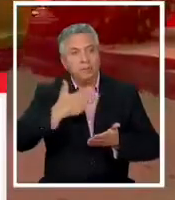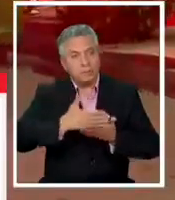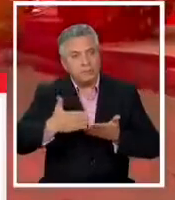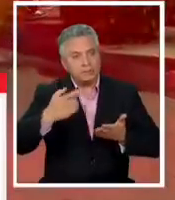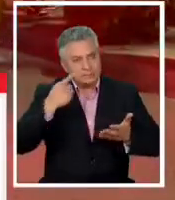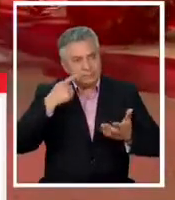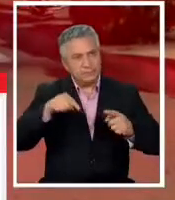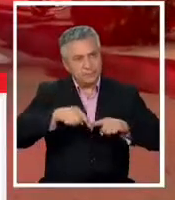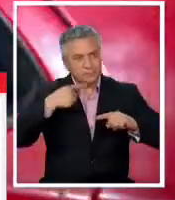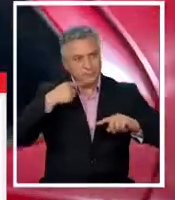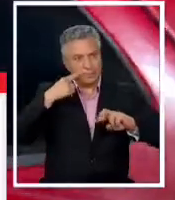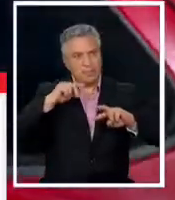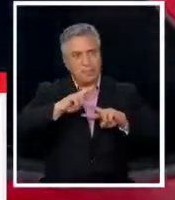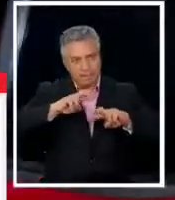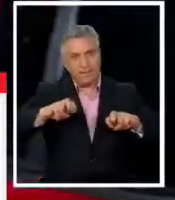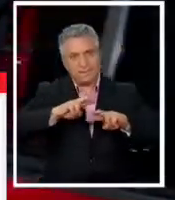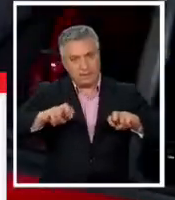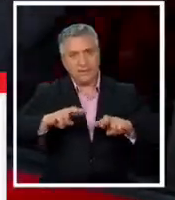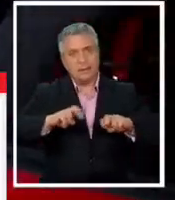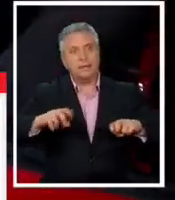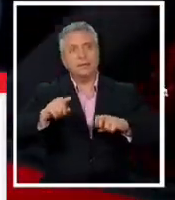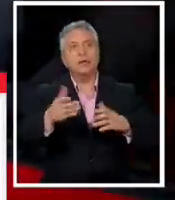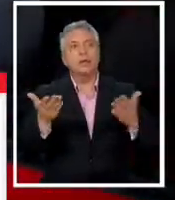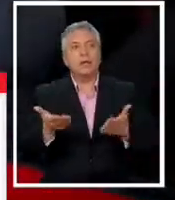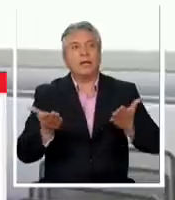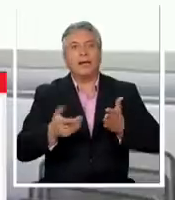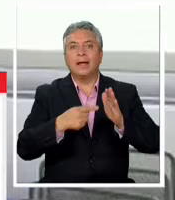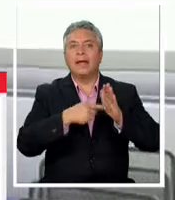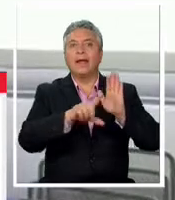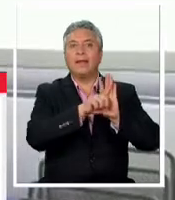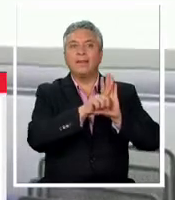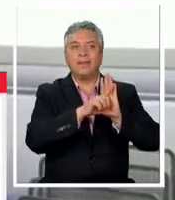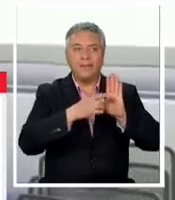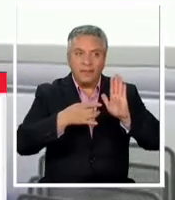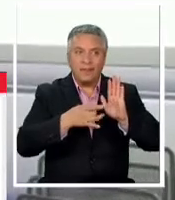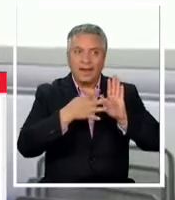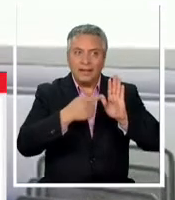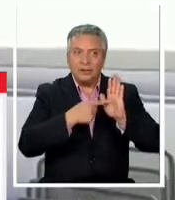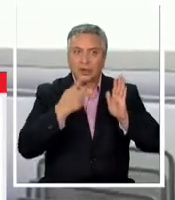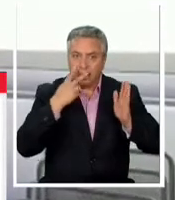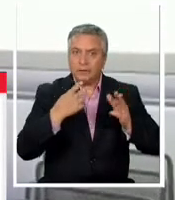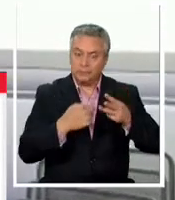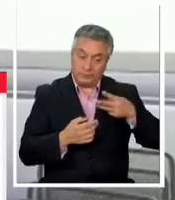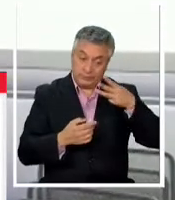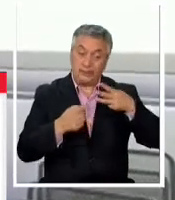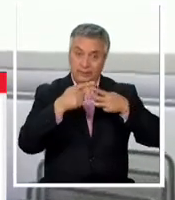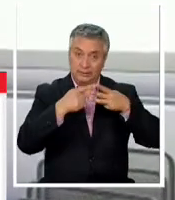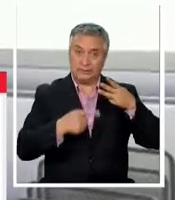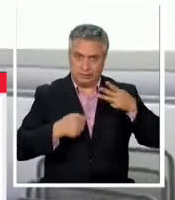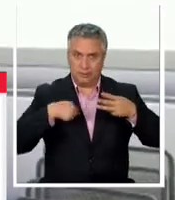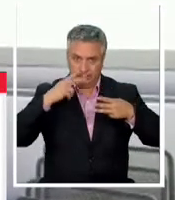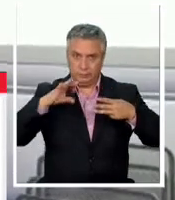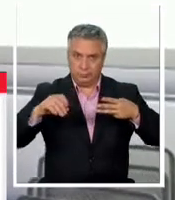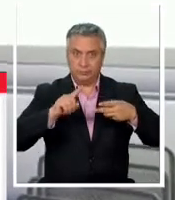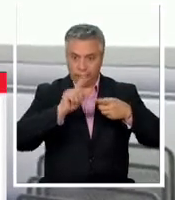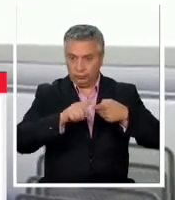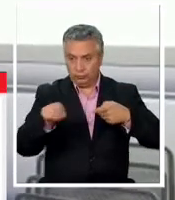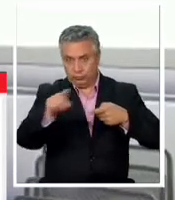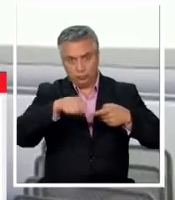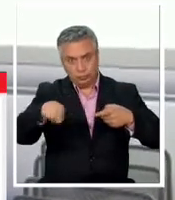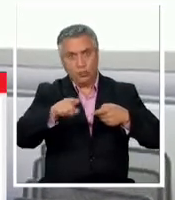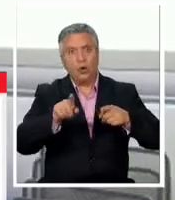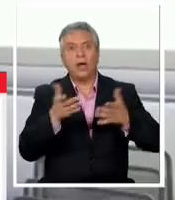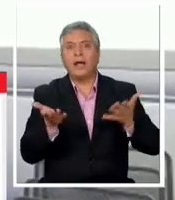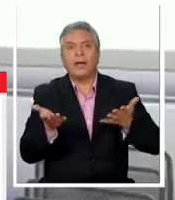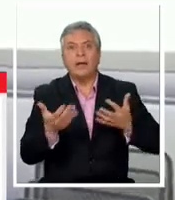carácter técnico e investigativo a fin de determinar los delitos por los cuales vamos a realizar investigación, por lo menos tres delitos, la participación de los sujetos en